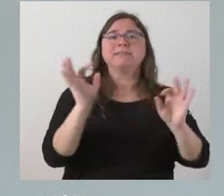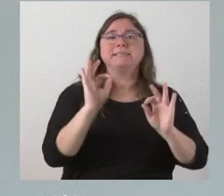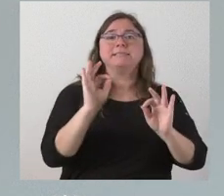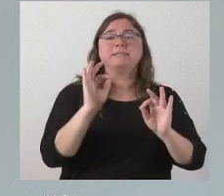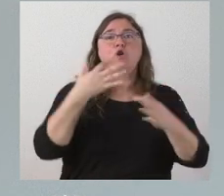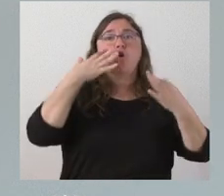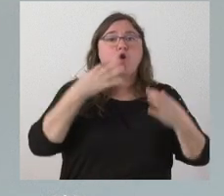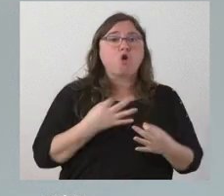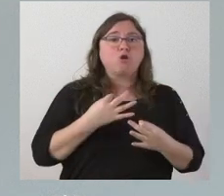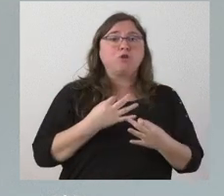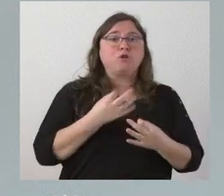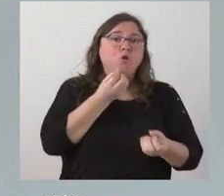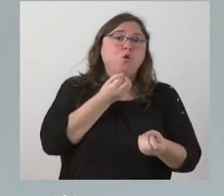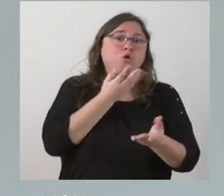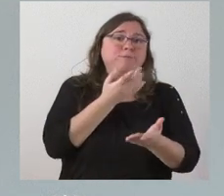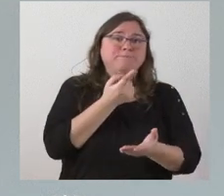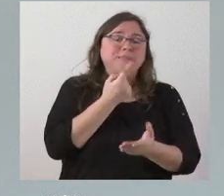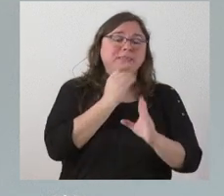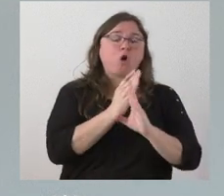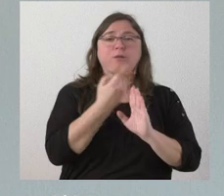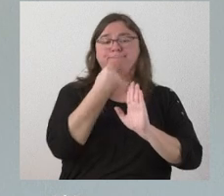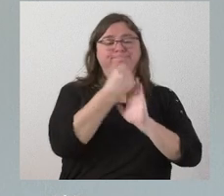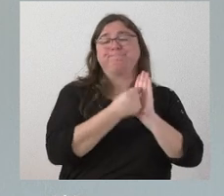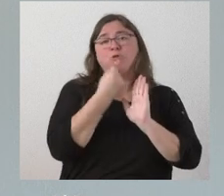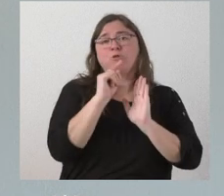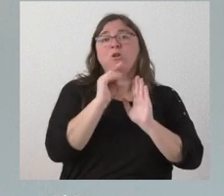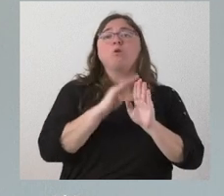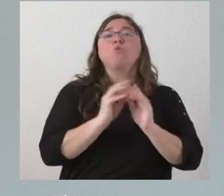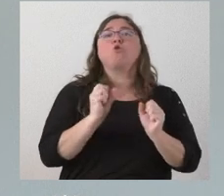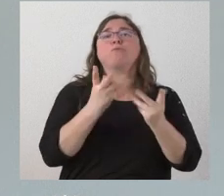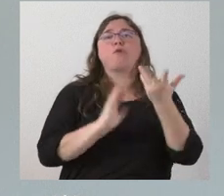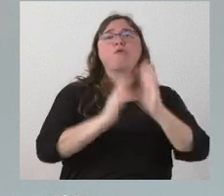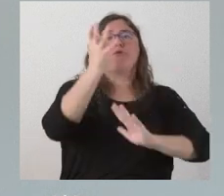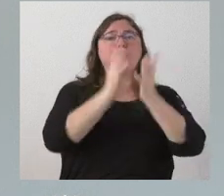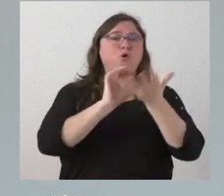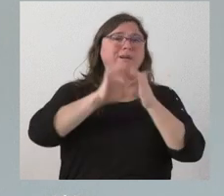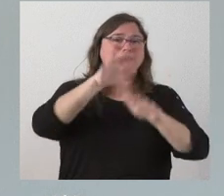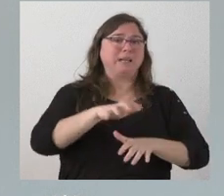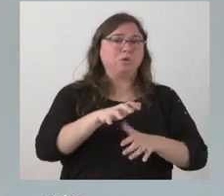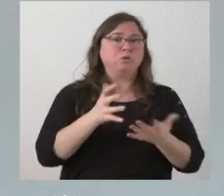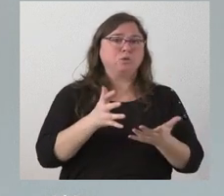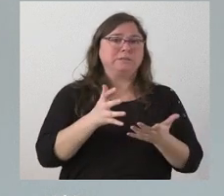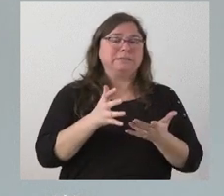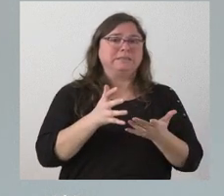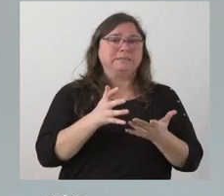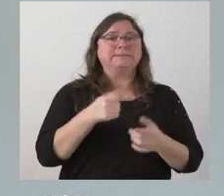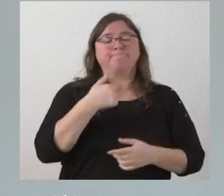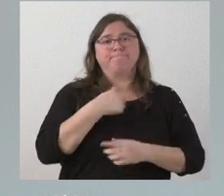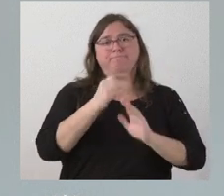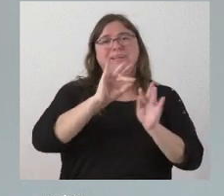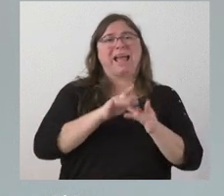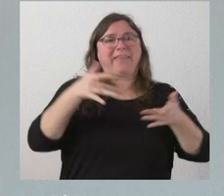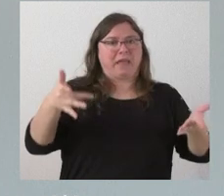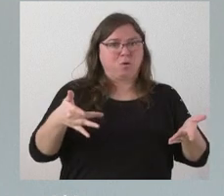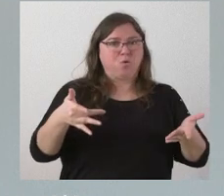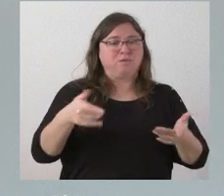lógicamente la comunicación no figura en este orden porque en Castilla y León el número de incendios lógicamente es el catálogo sistematizado que se lleva en este